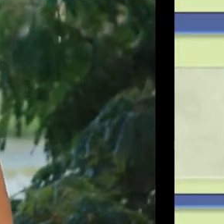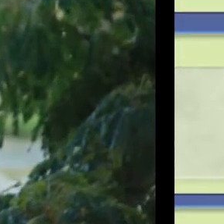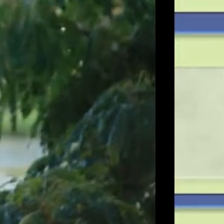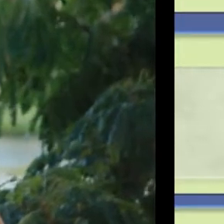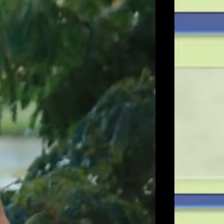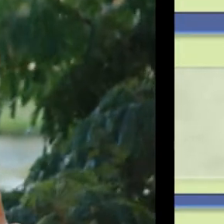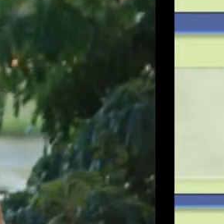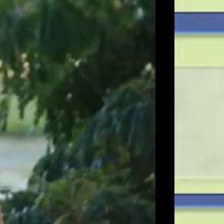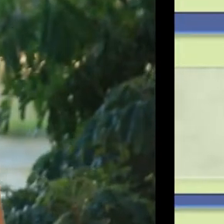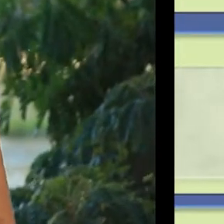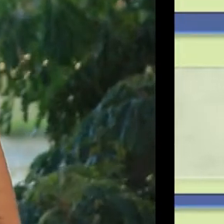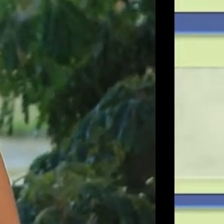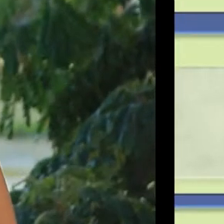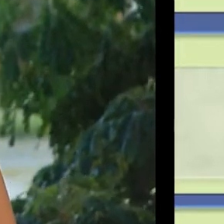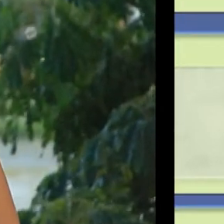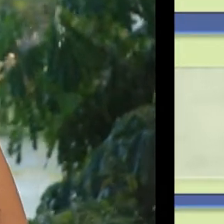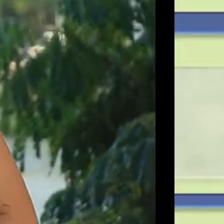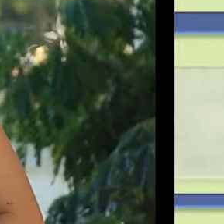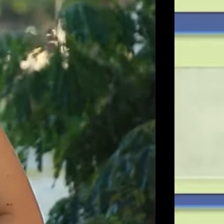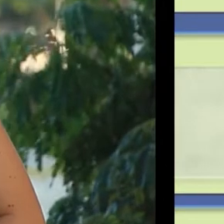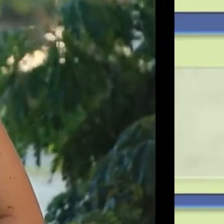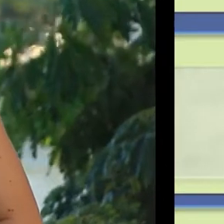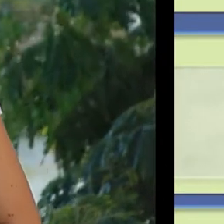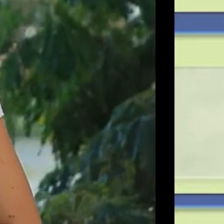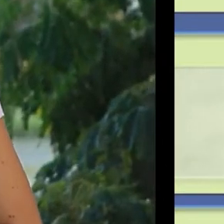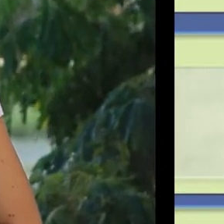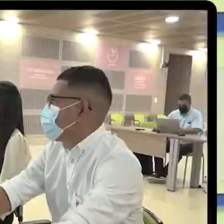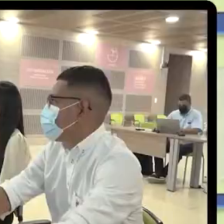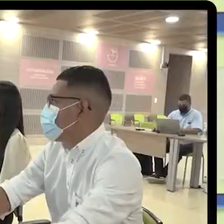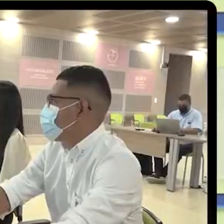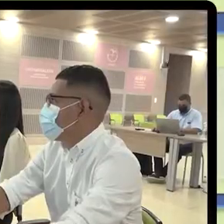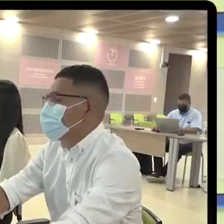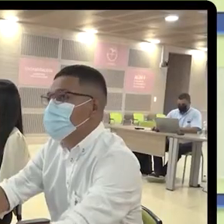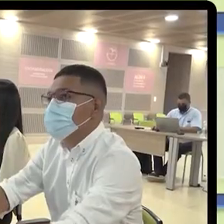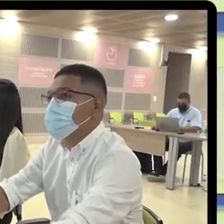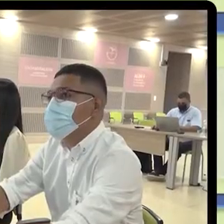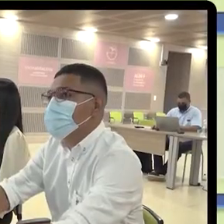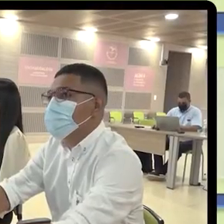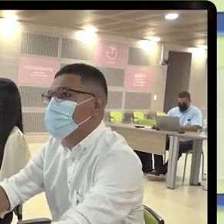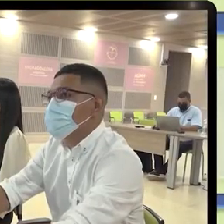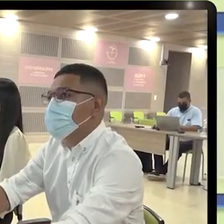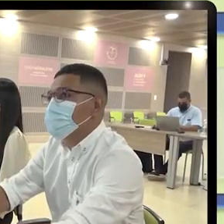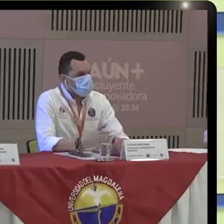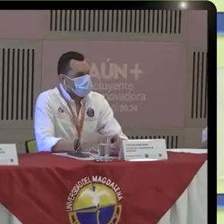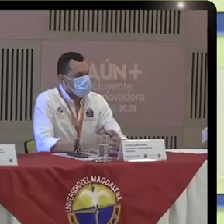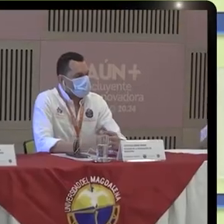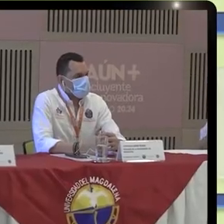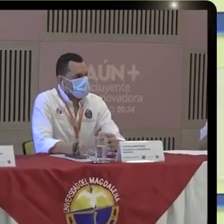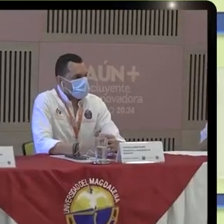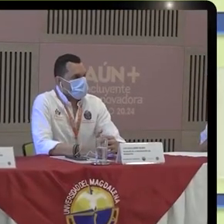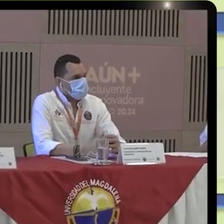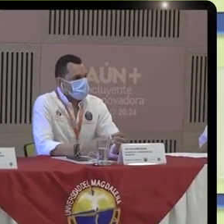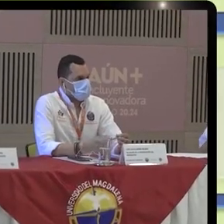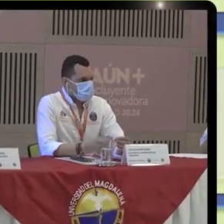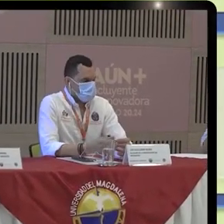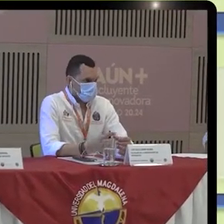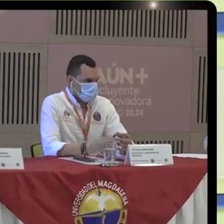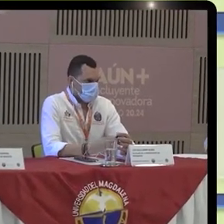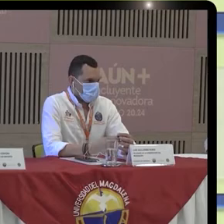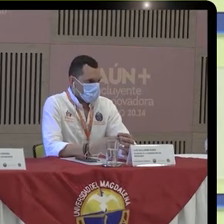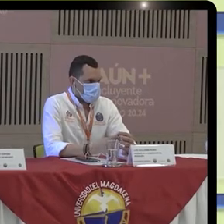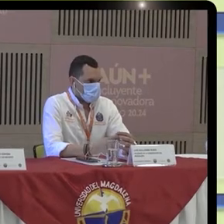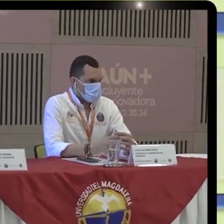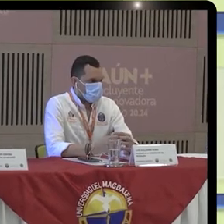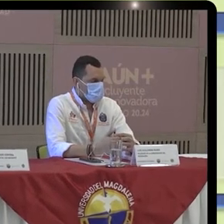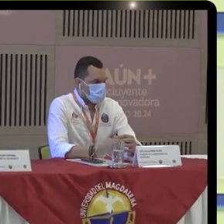El Consejo Superior de la Universidad del Magdalena aprobó en su última sesión del presente año el presupuesto general de la institución para